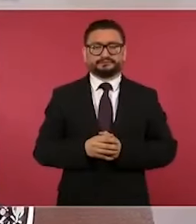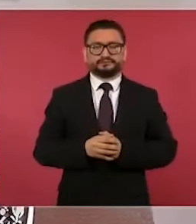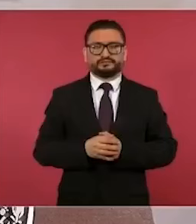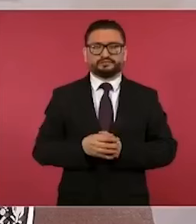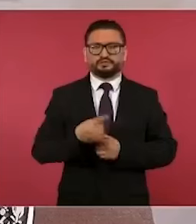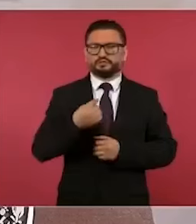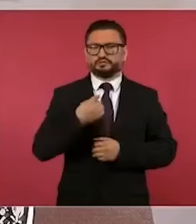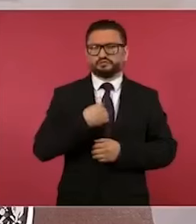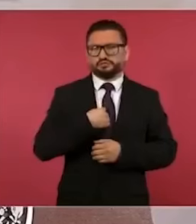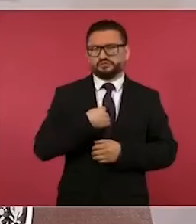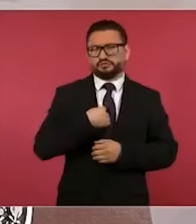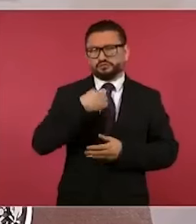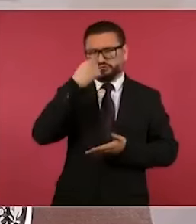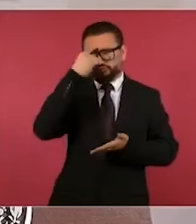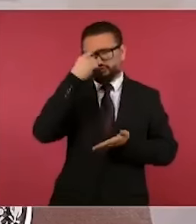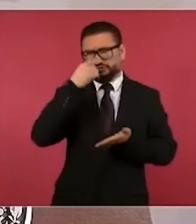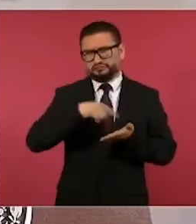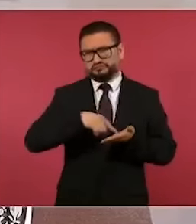considero